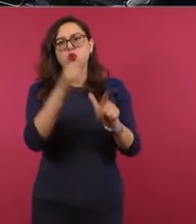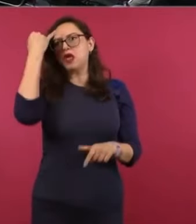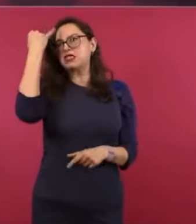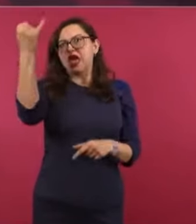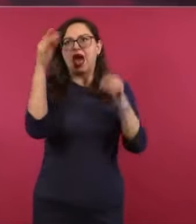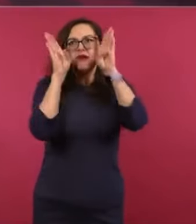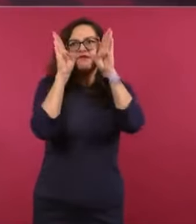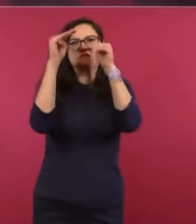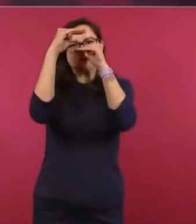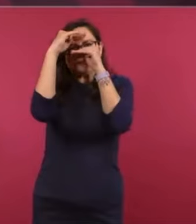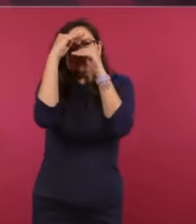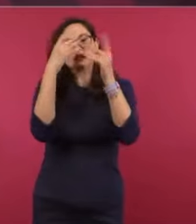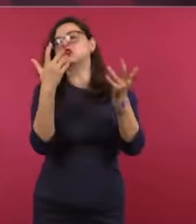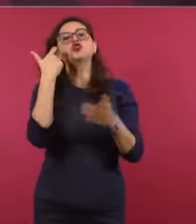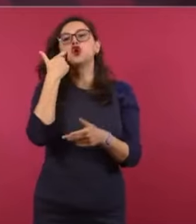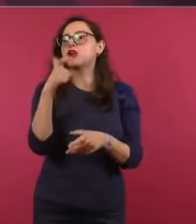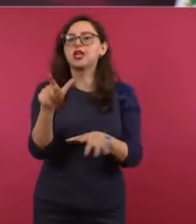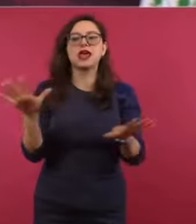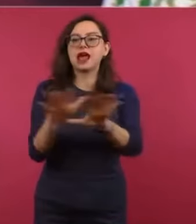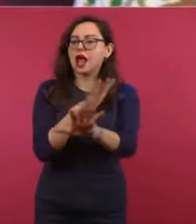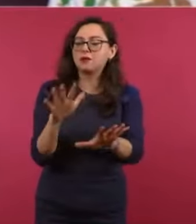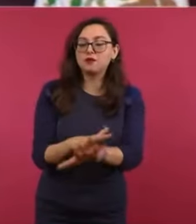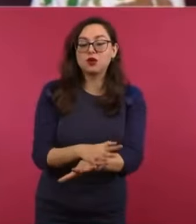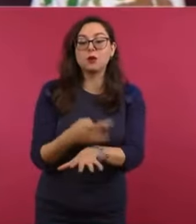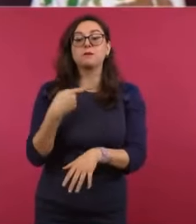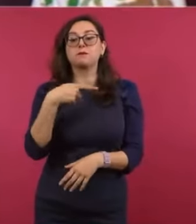Pero lo otro es el dinero,